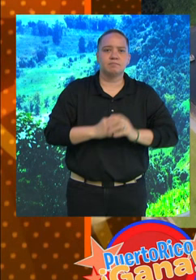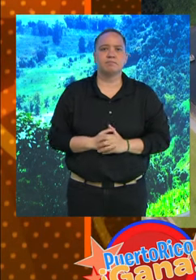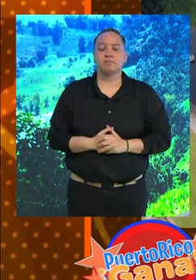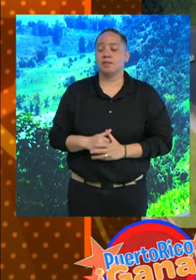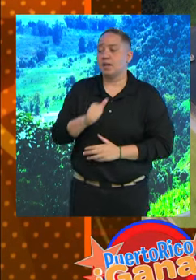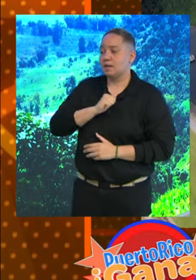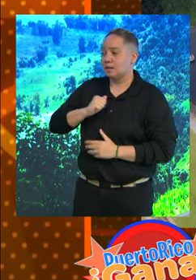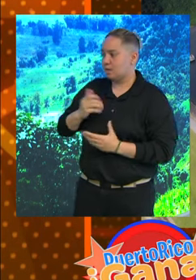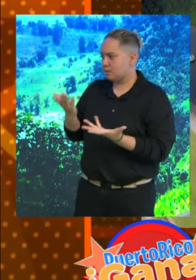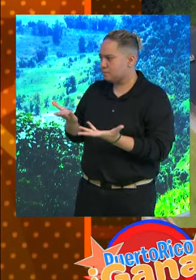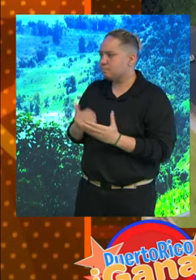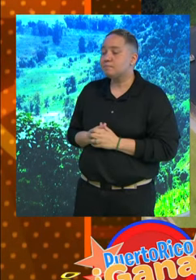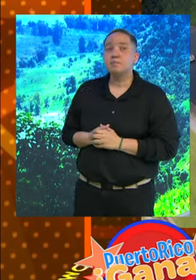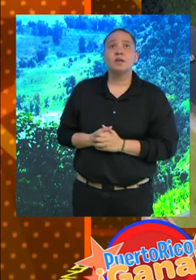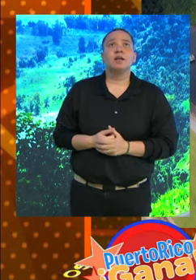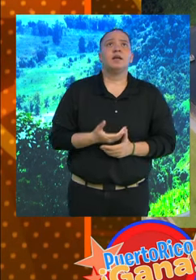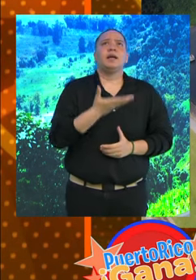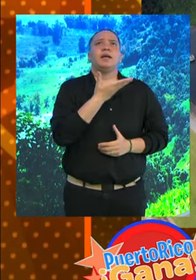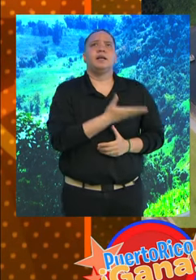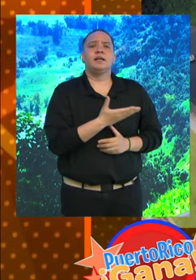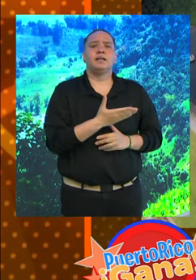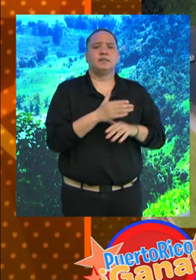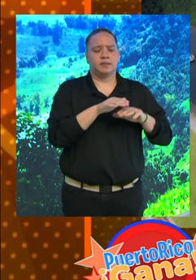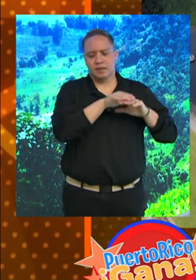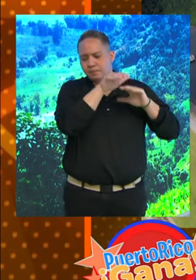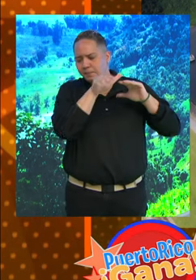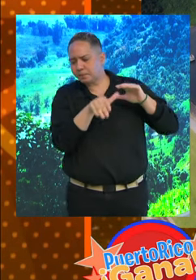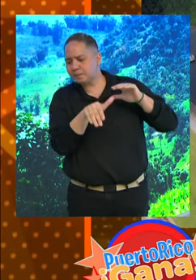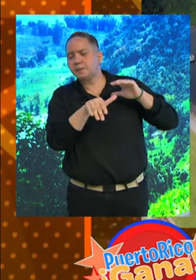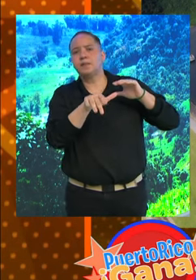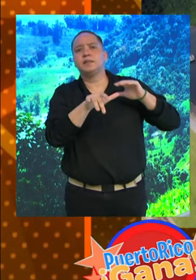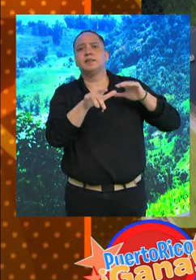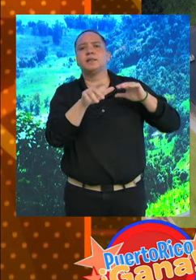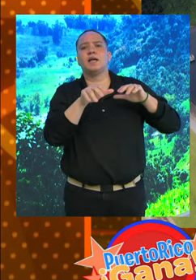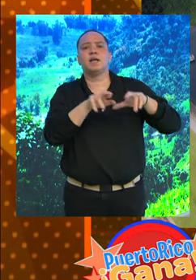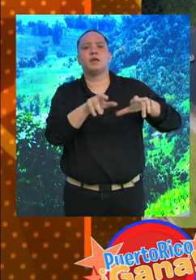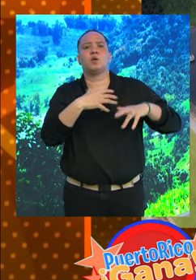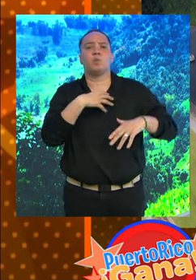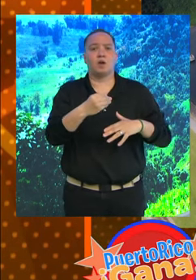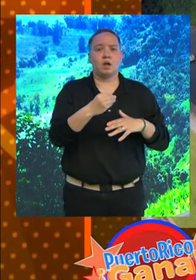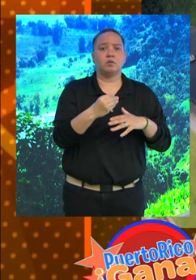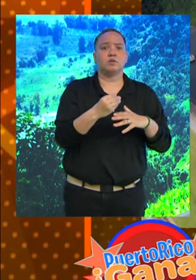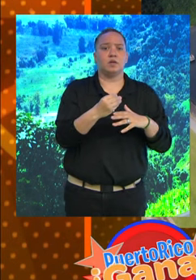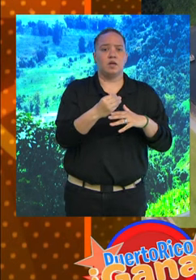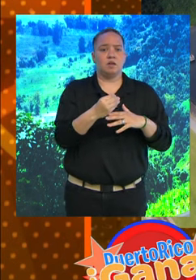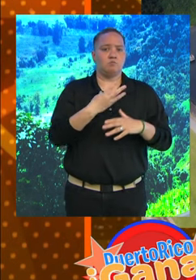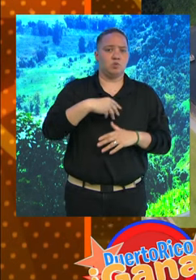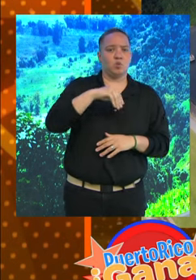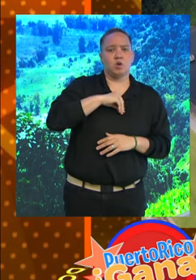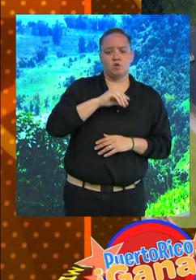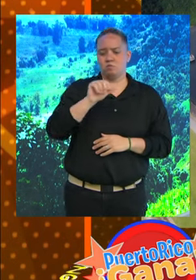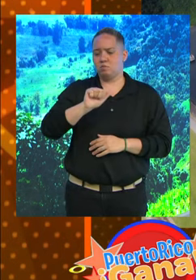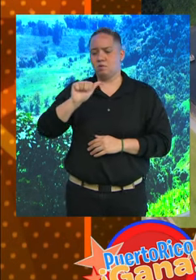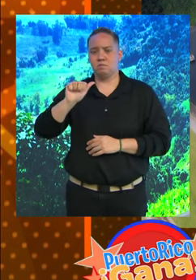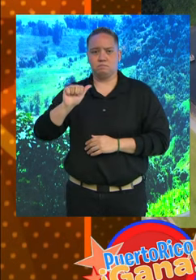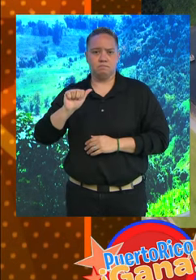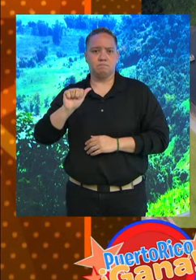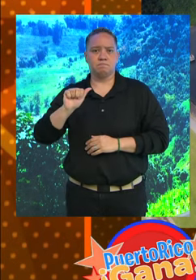Alcaldesa, ¿por ahí qué tenemos? Pues este es el embalse de Río Blanco, tiene una capacidad, pertenece a la Autoridad de Acueductos y Alcantarillados,